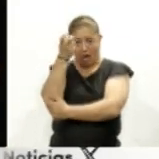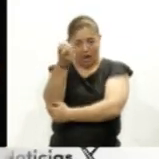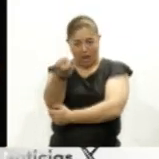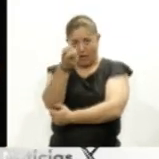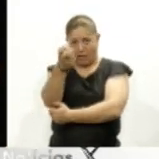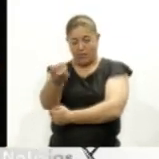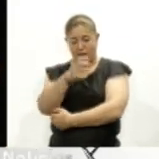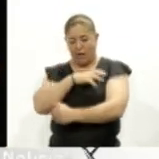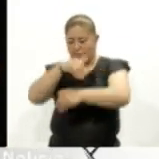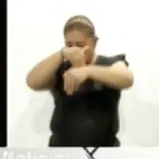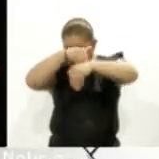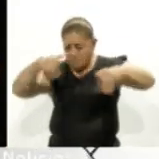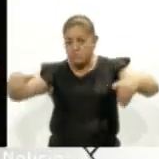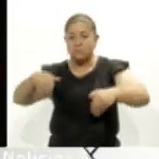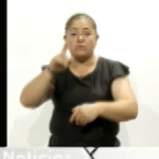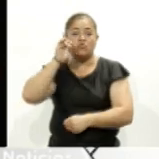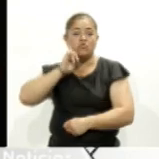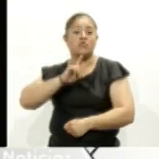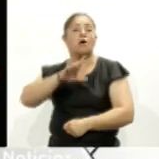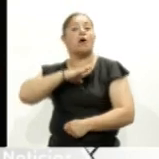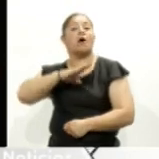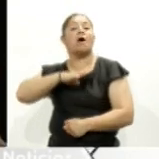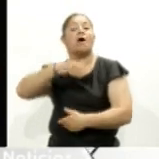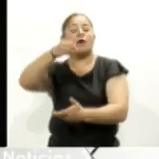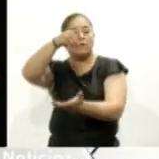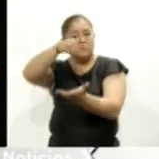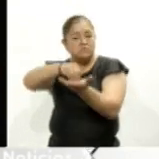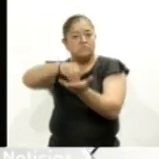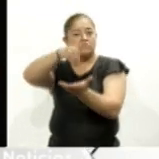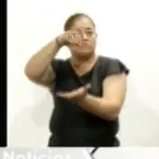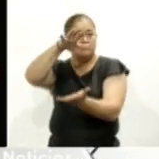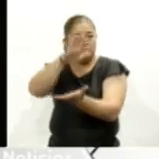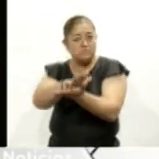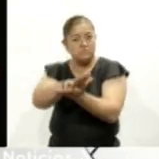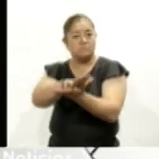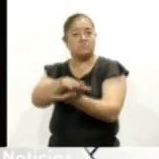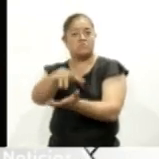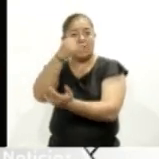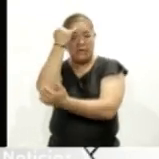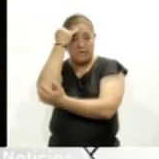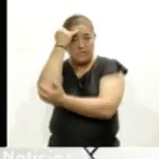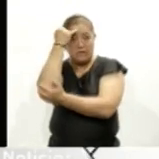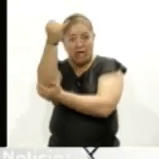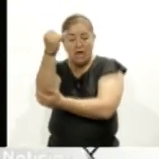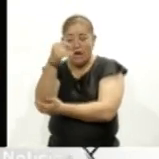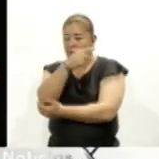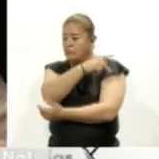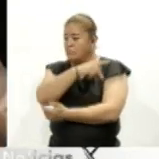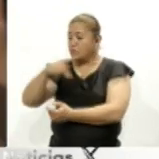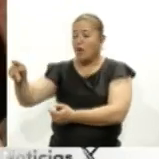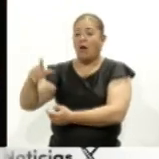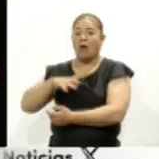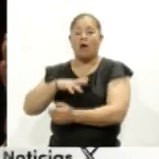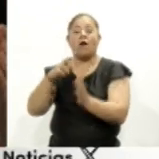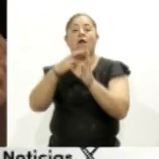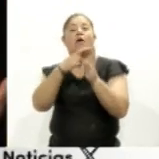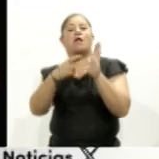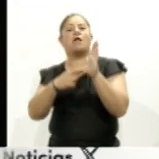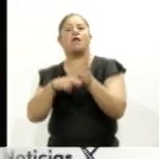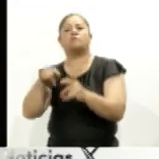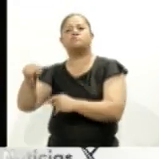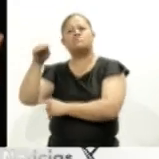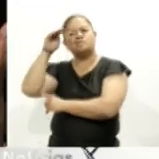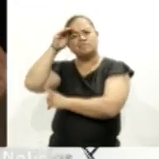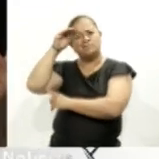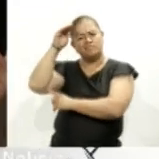la primera línea, estaban las mujeres y que además lo hacían usando estratégicamente las normas que les pensaban